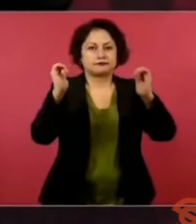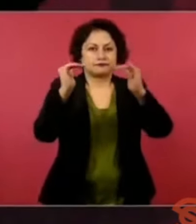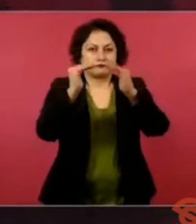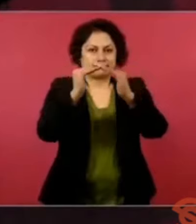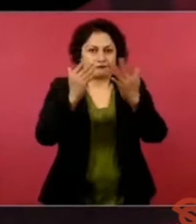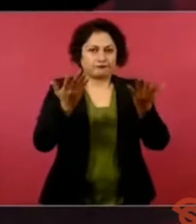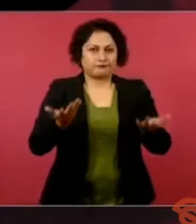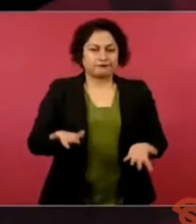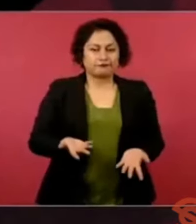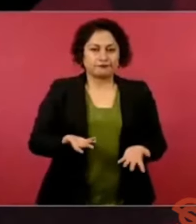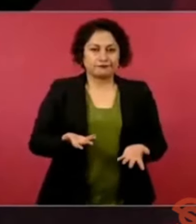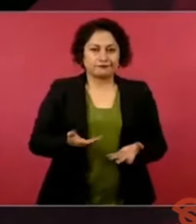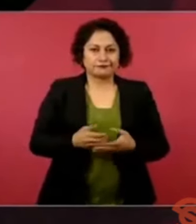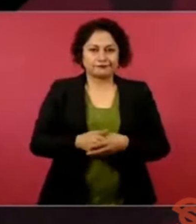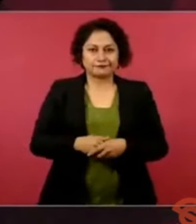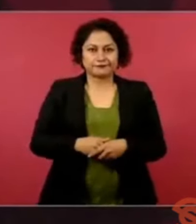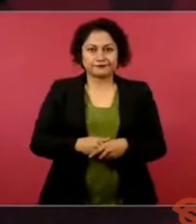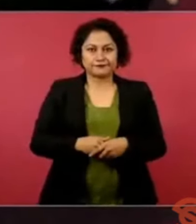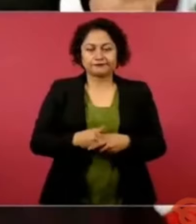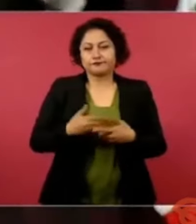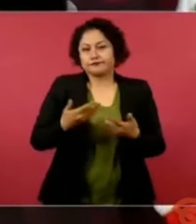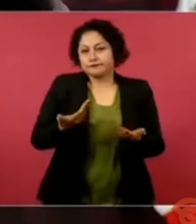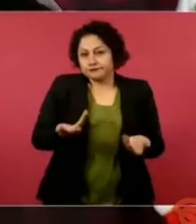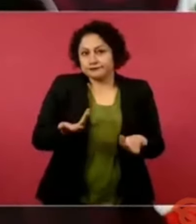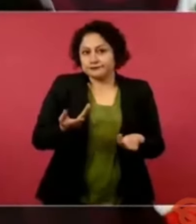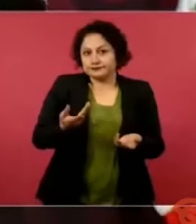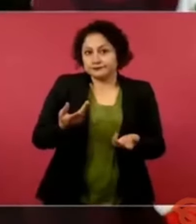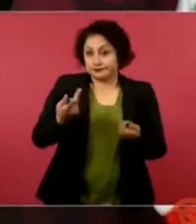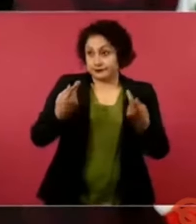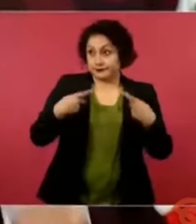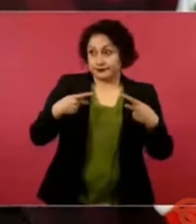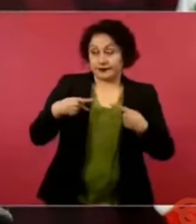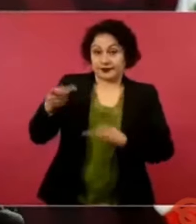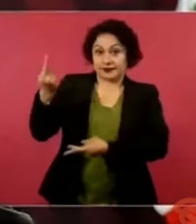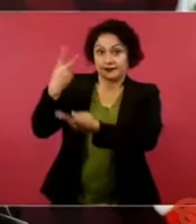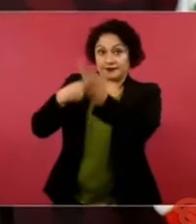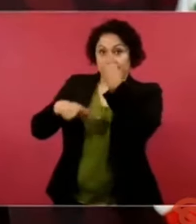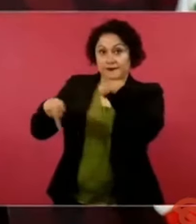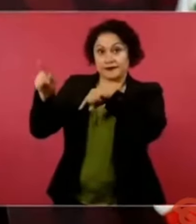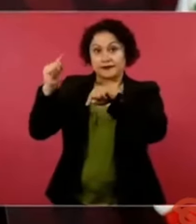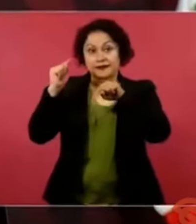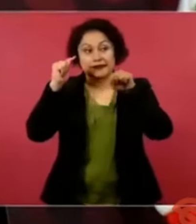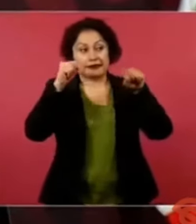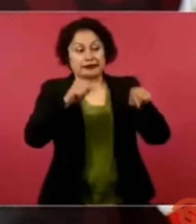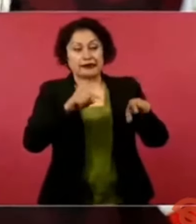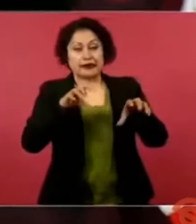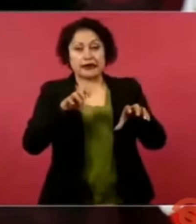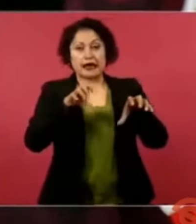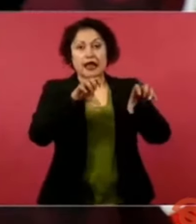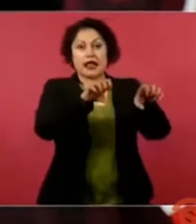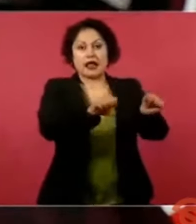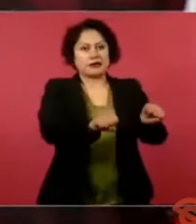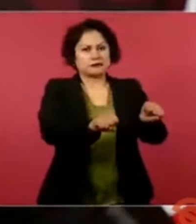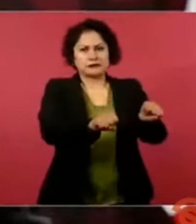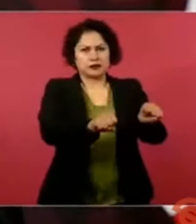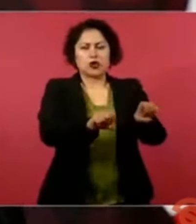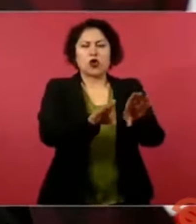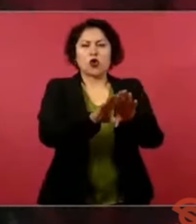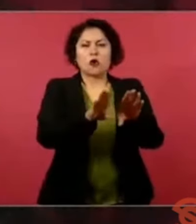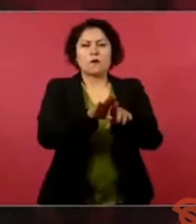venían supuestamente a civilizarnos y tenían que negar